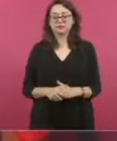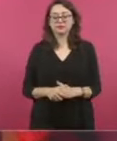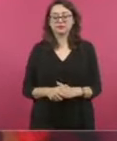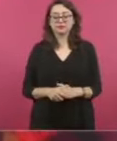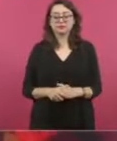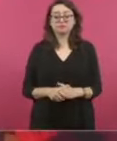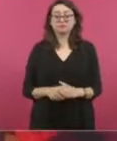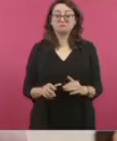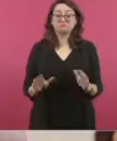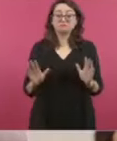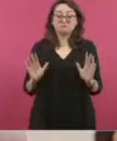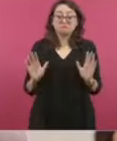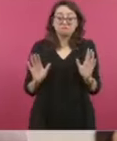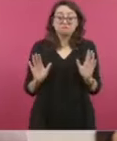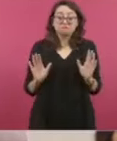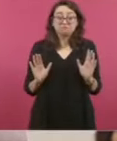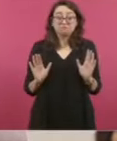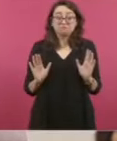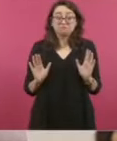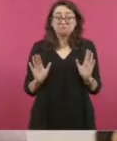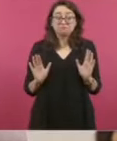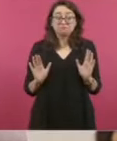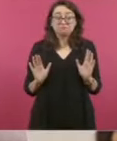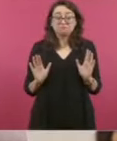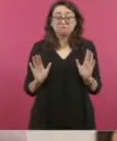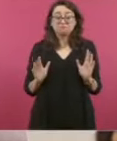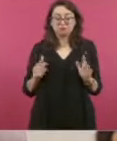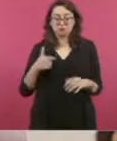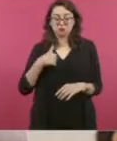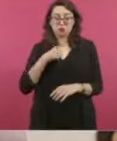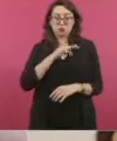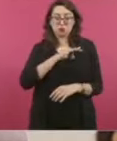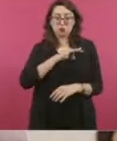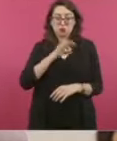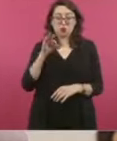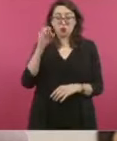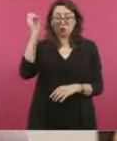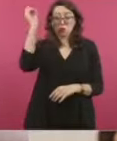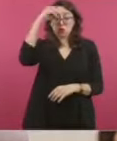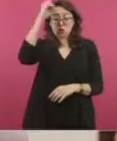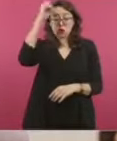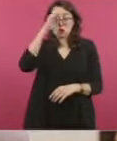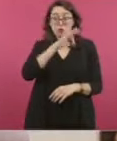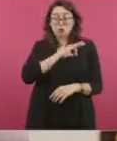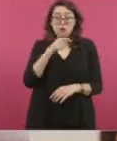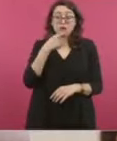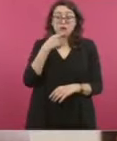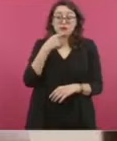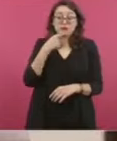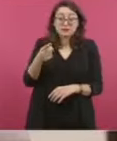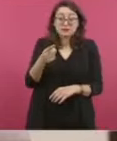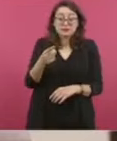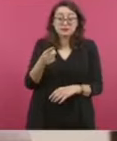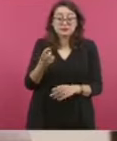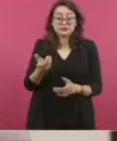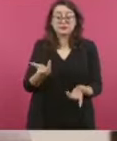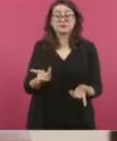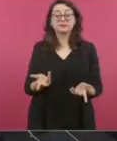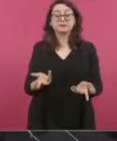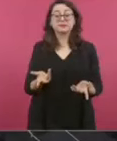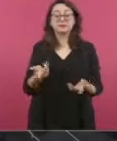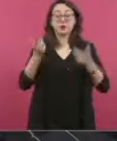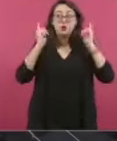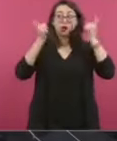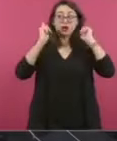No creo que eso no lo deba decir, pero... Claro,